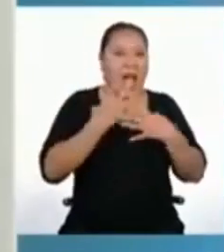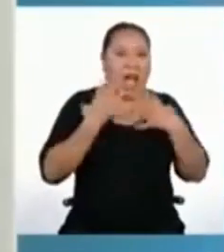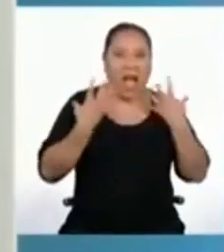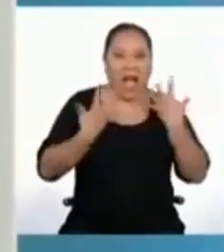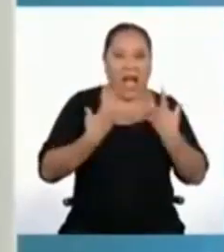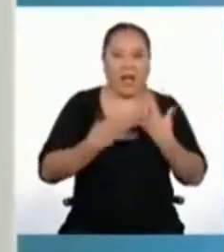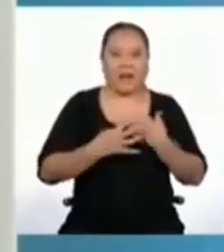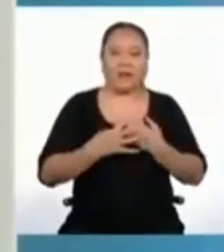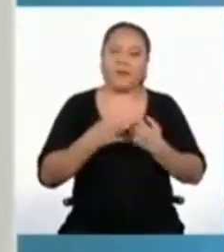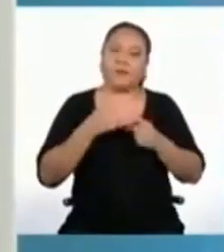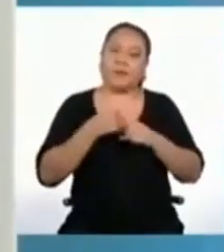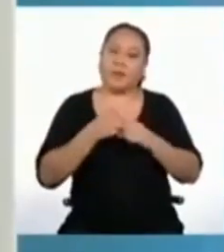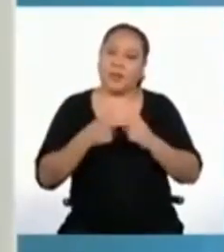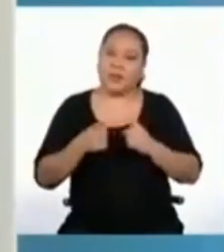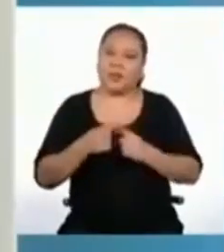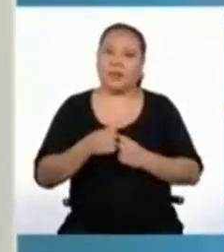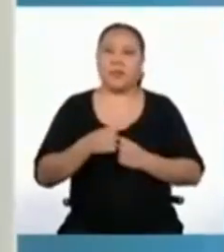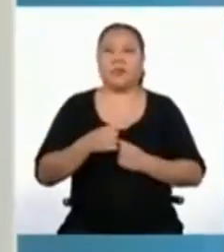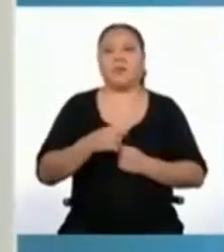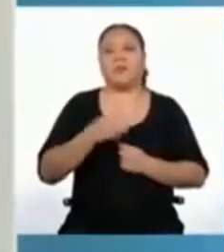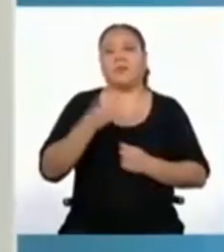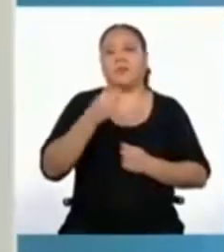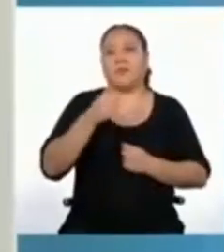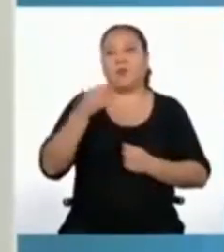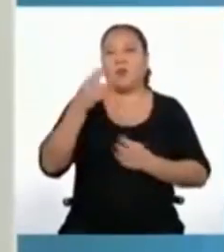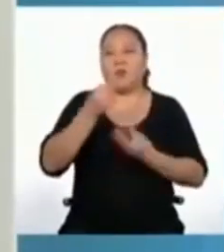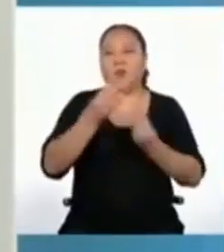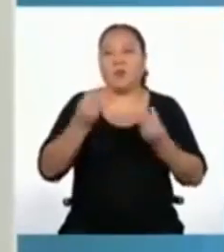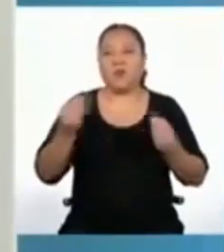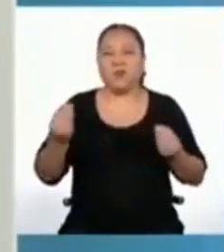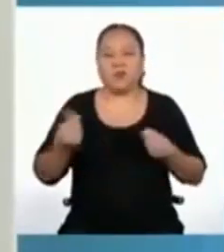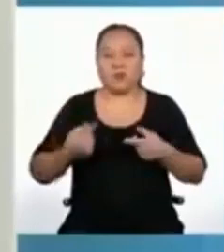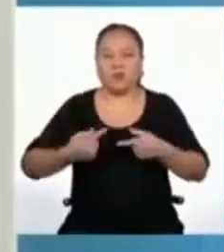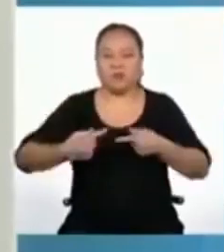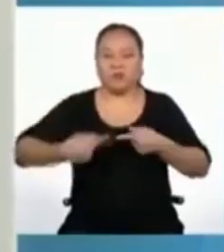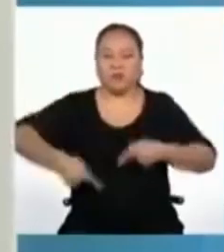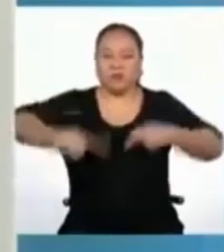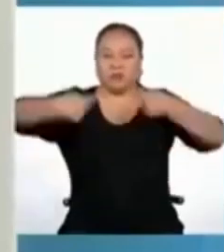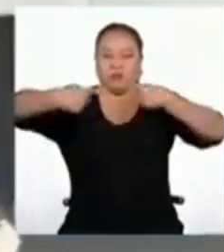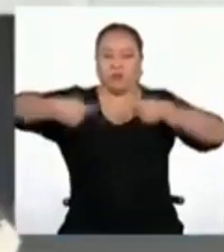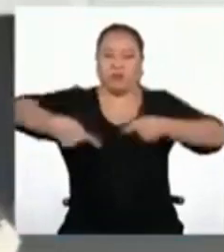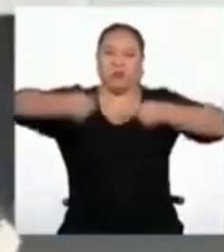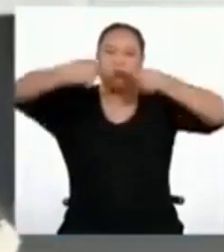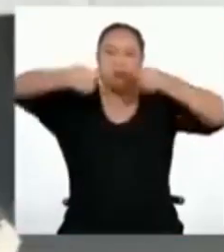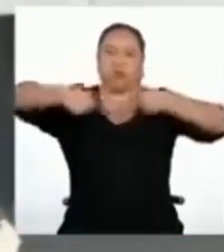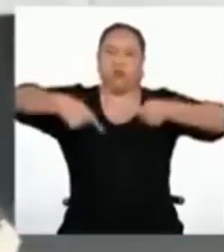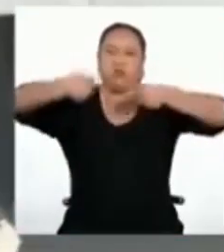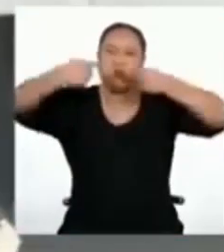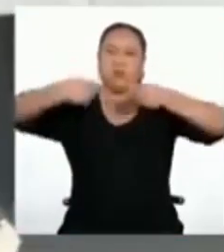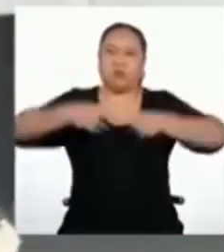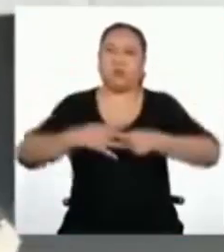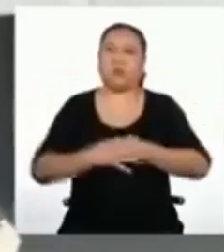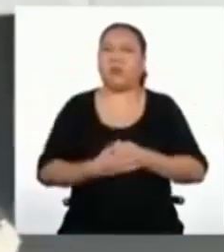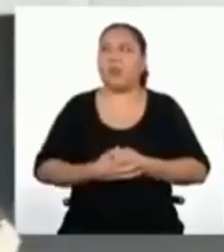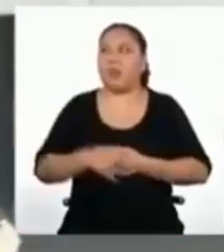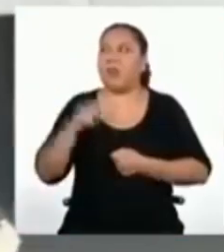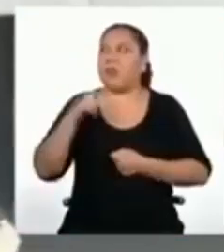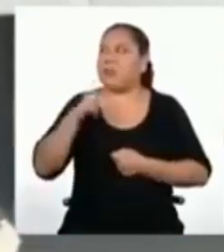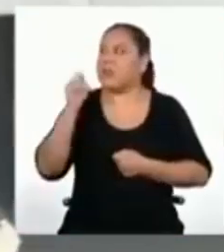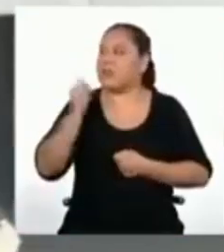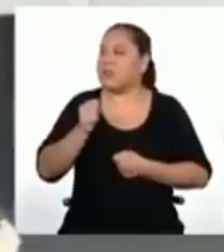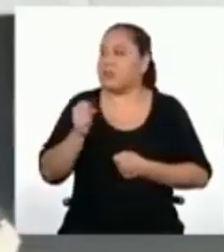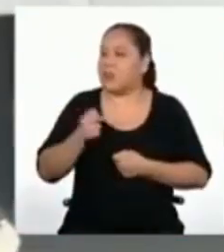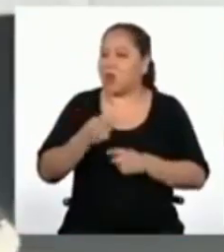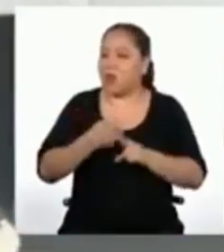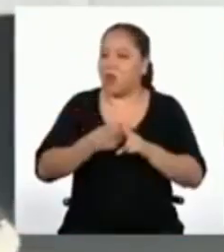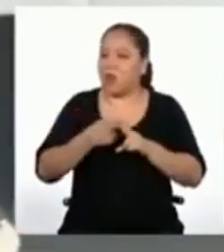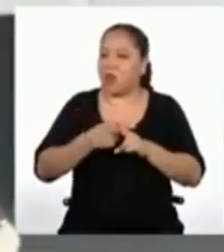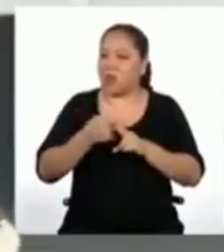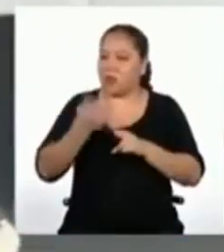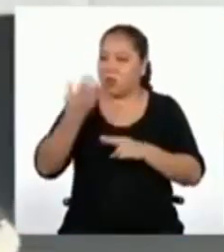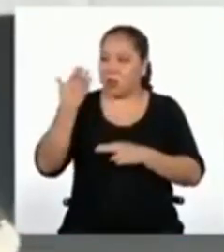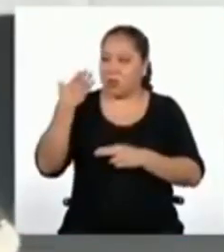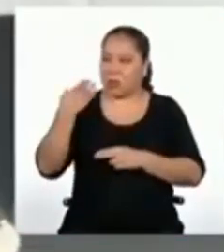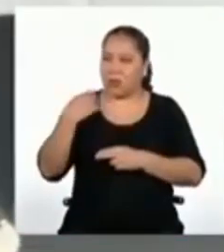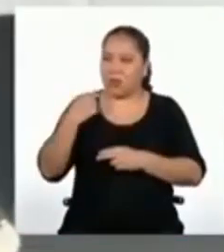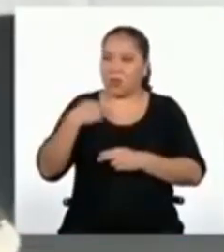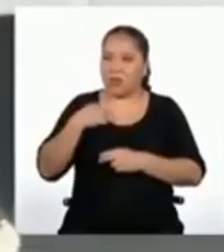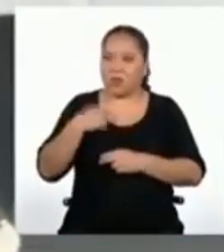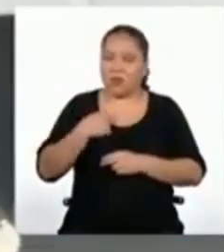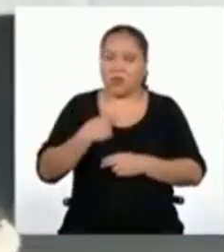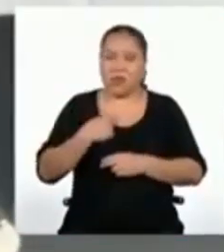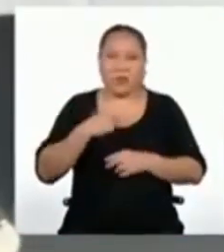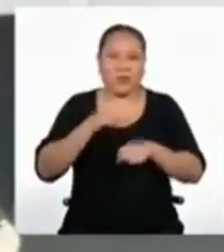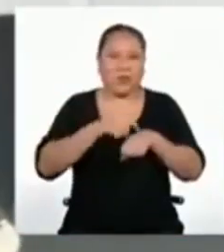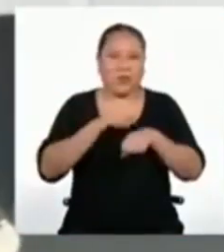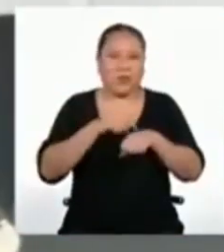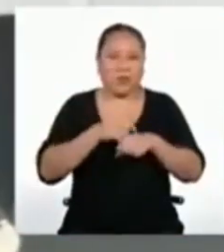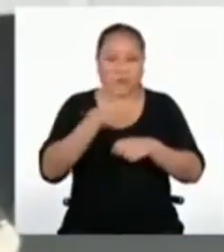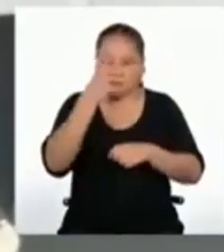son pocas las que acaban en un incómodo conflicto. Justo hace un ratito hablábamos de ocasiones en las